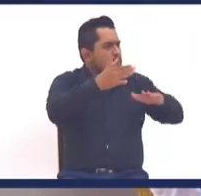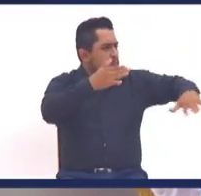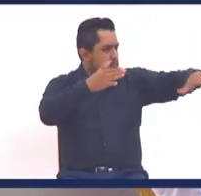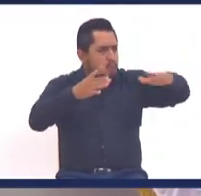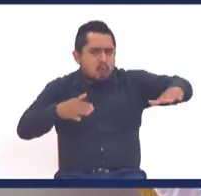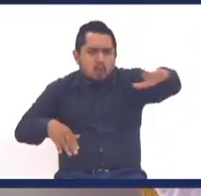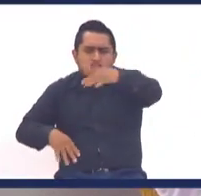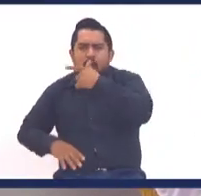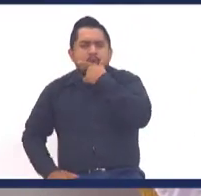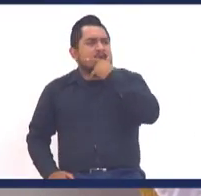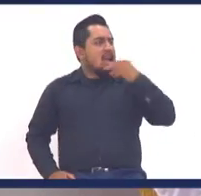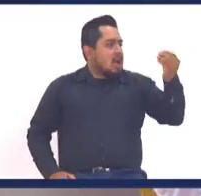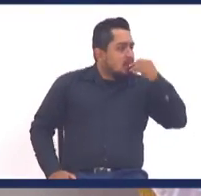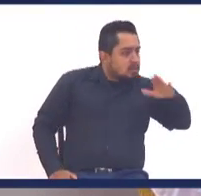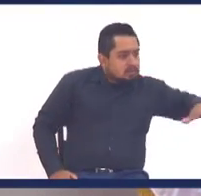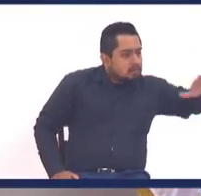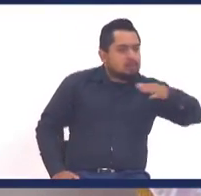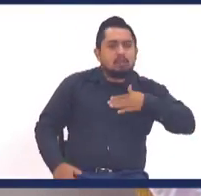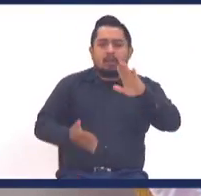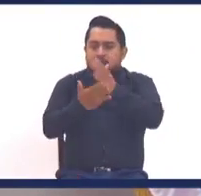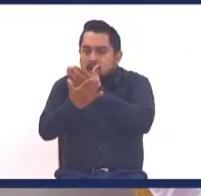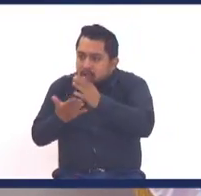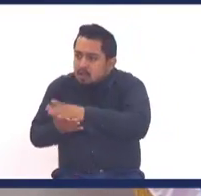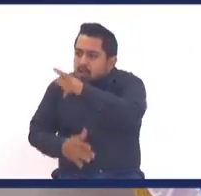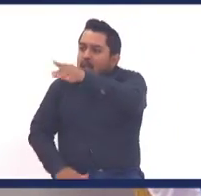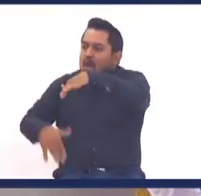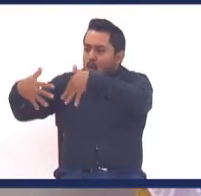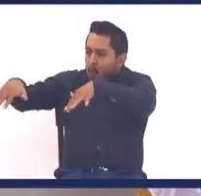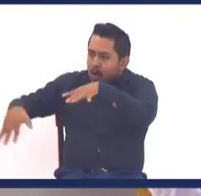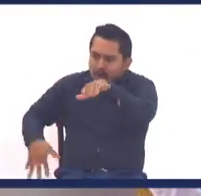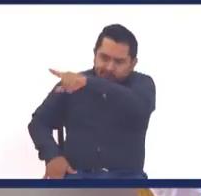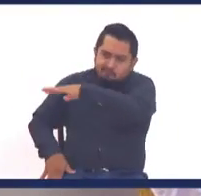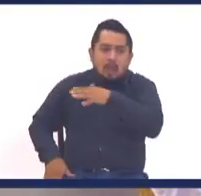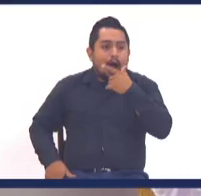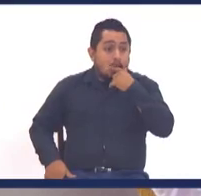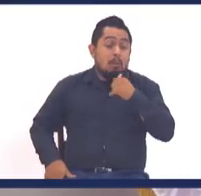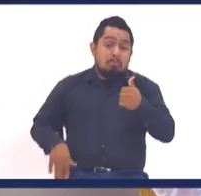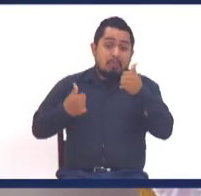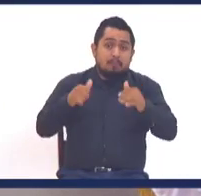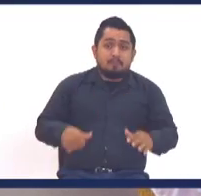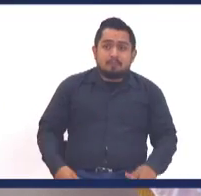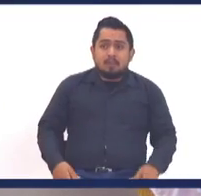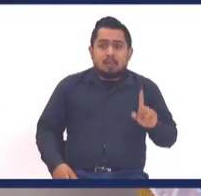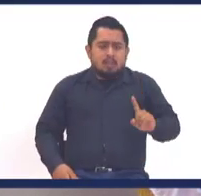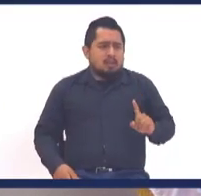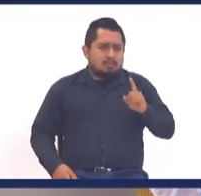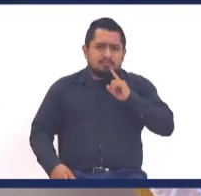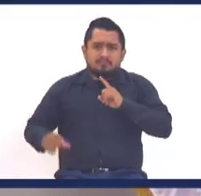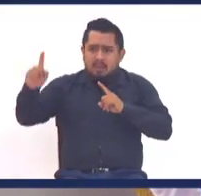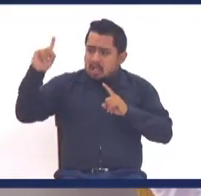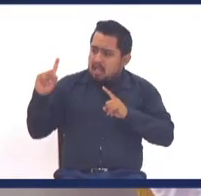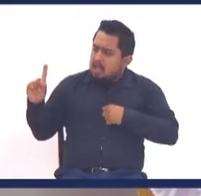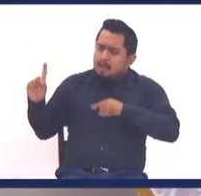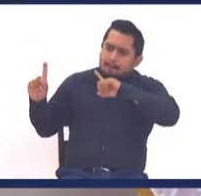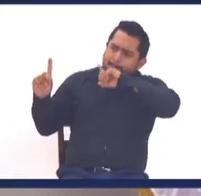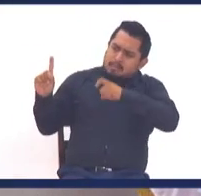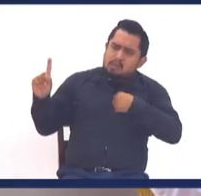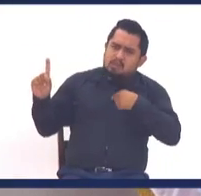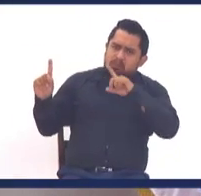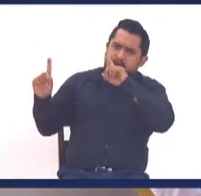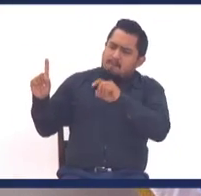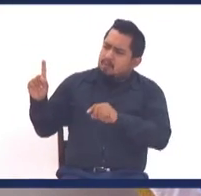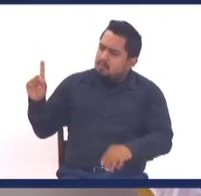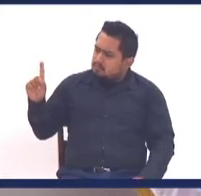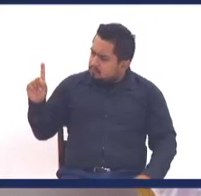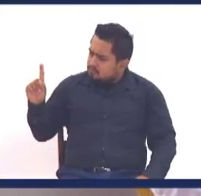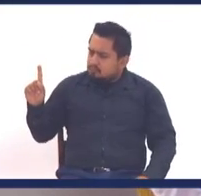corremos, aquí comemos, aquí departimos, aquí ellos duermen, aquí hacen todo. Y de repente le pregunto yo a uno de los encargados ahí, vamos a obviar su